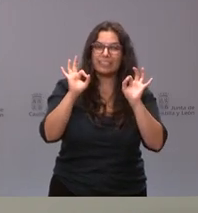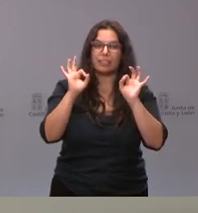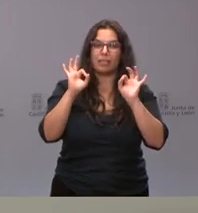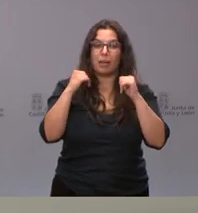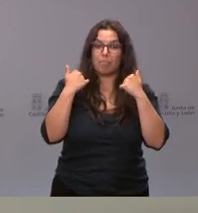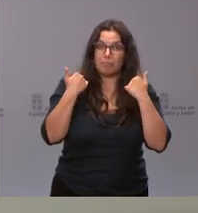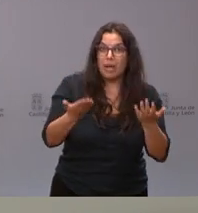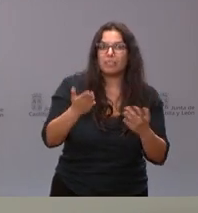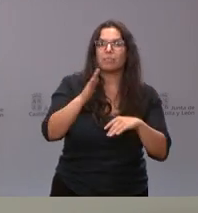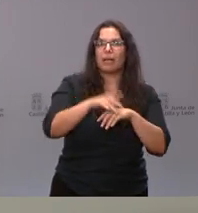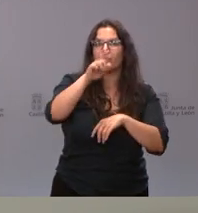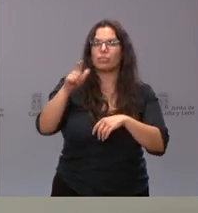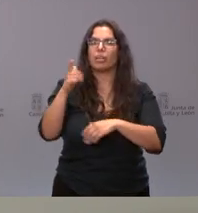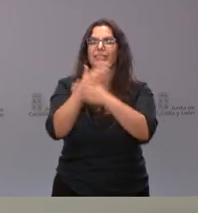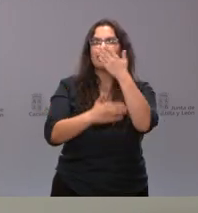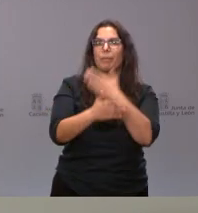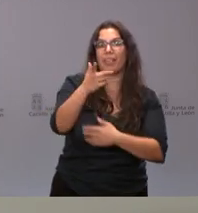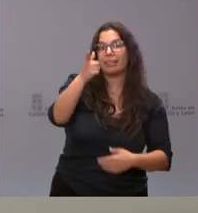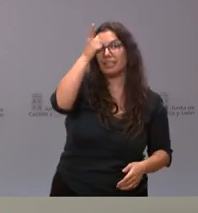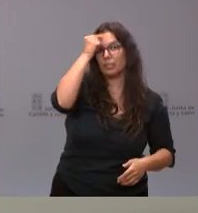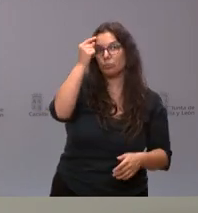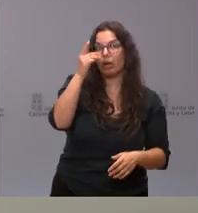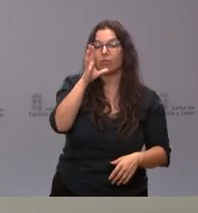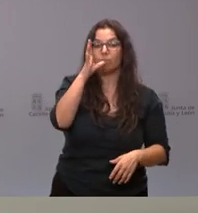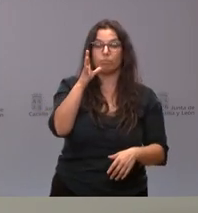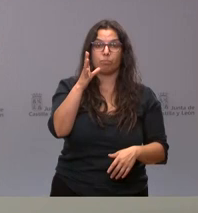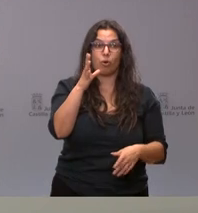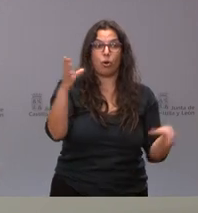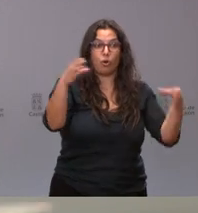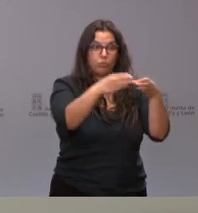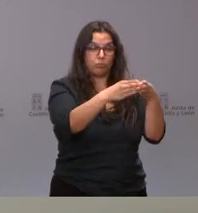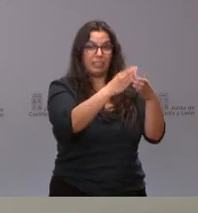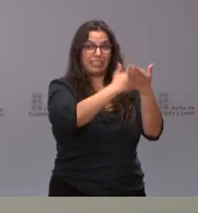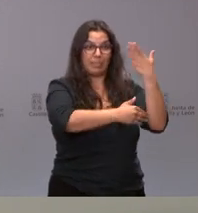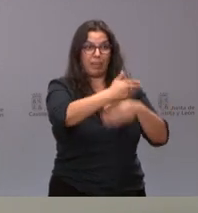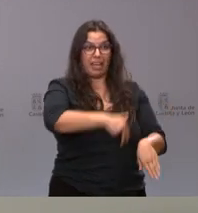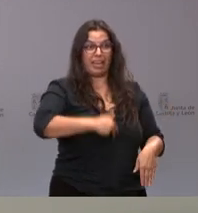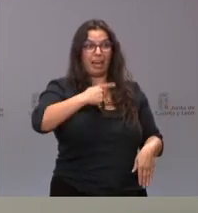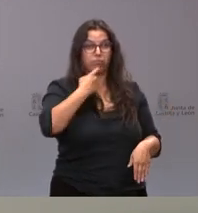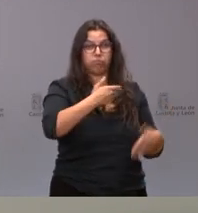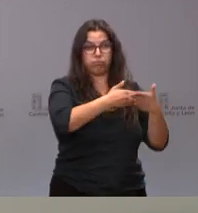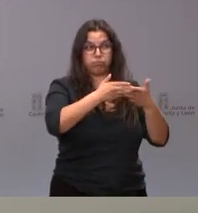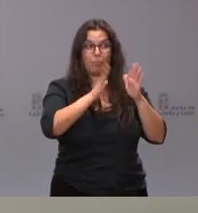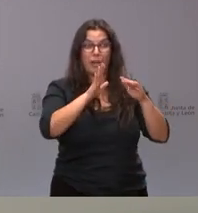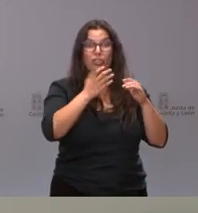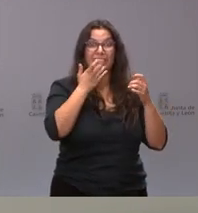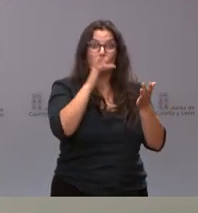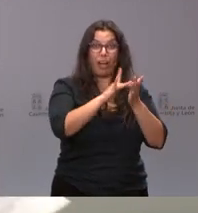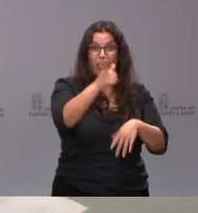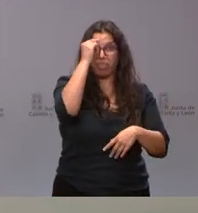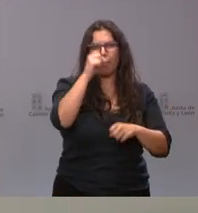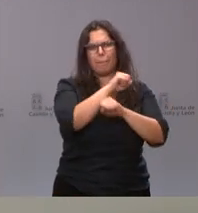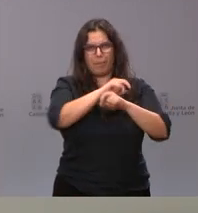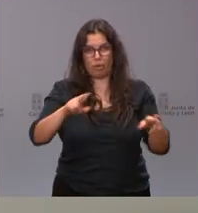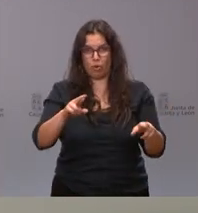con algún tipo de discapacidad intelectual que dentro del mundo de la discapacidad tienen incluso, si cabe, dificultades mayores de